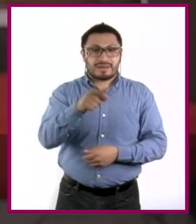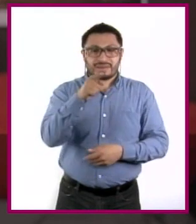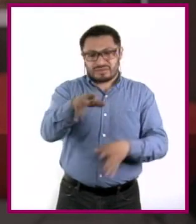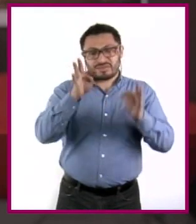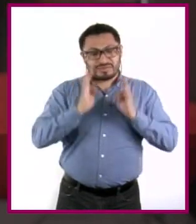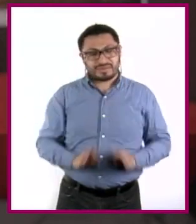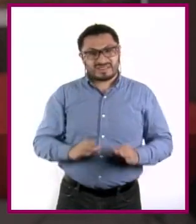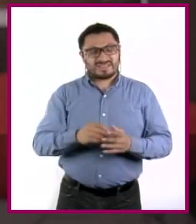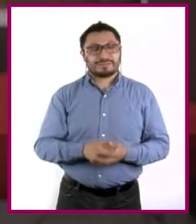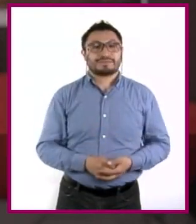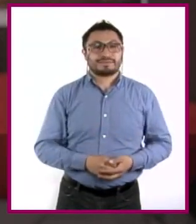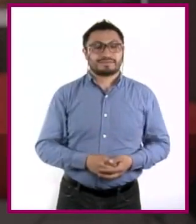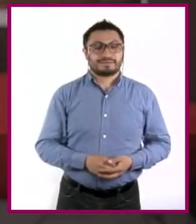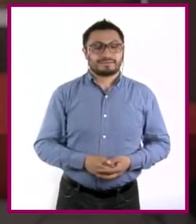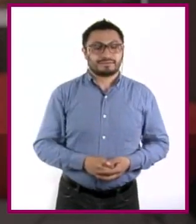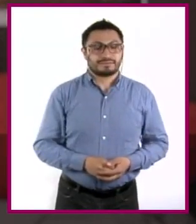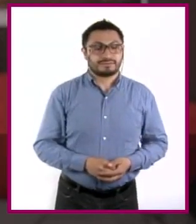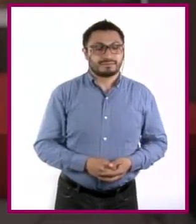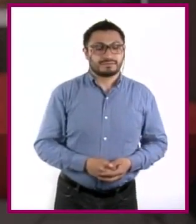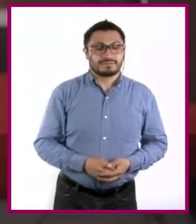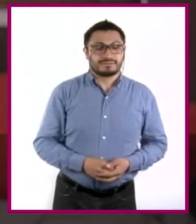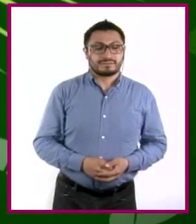emocional. ¡Illa!